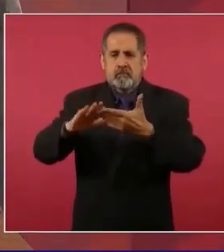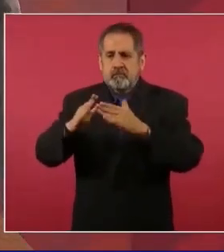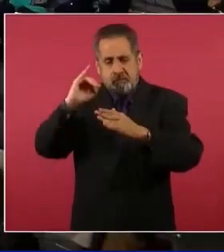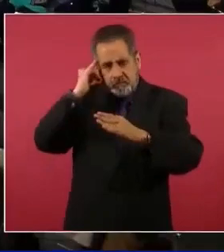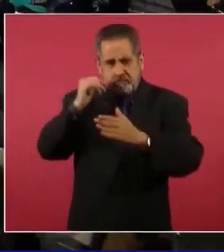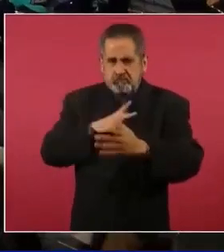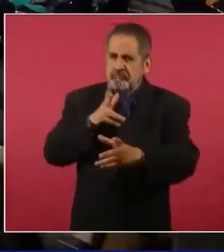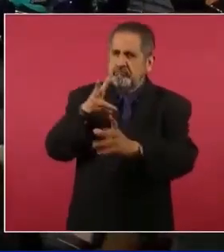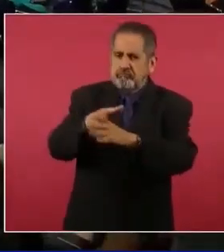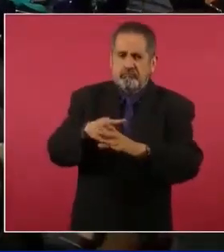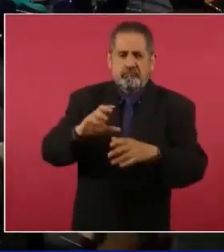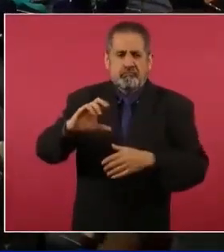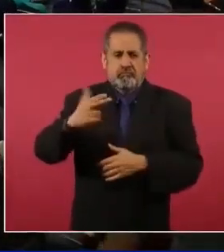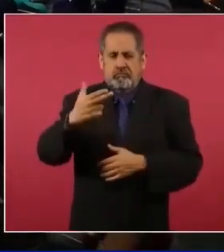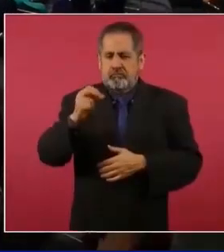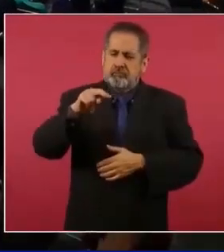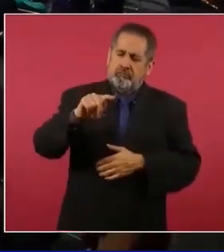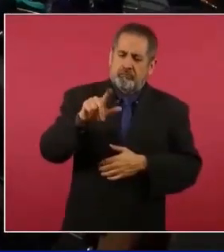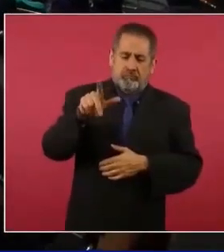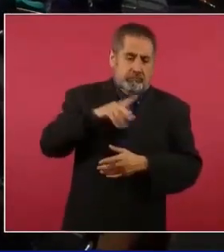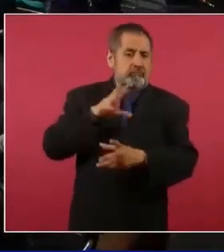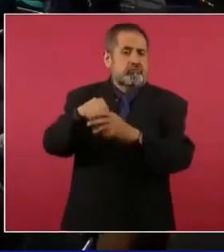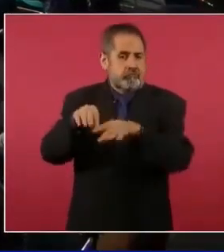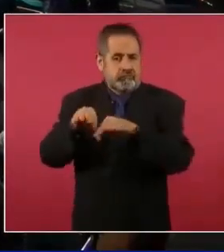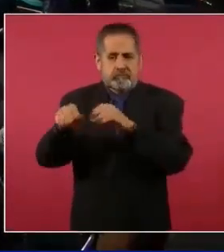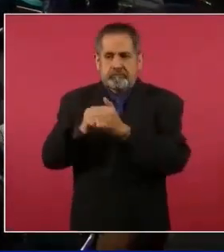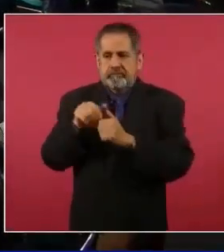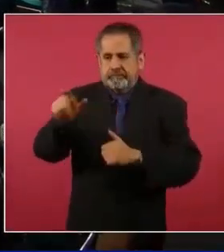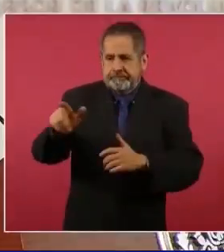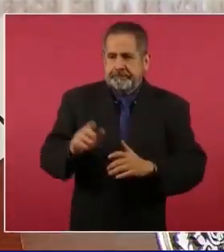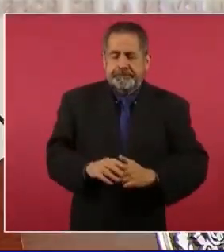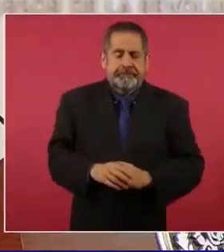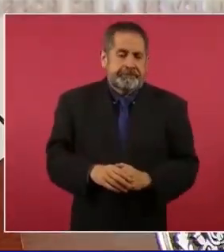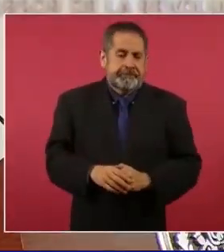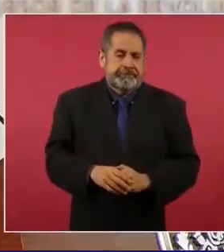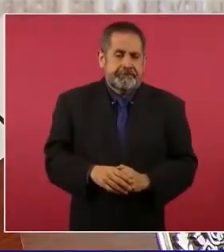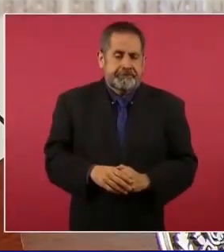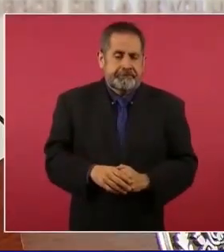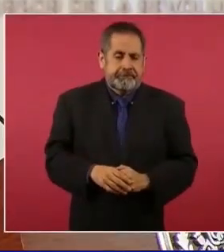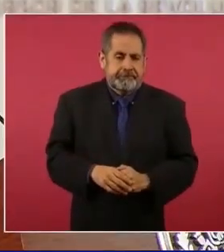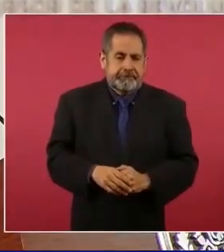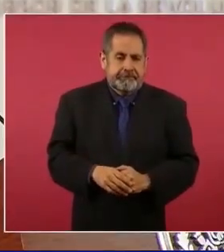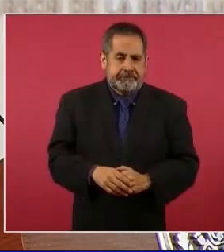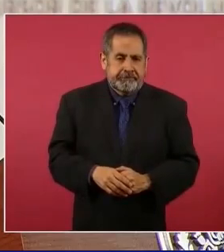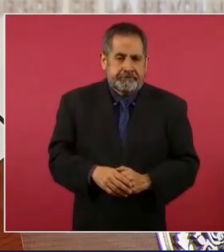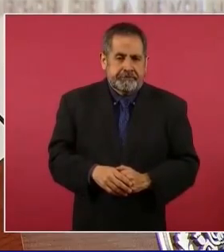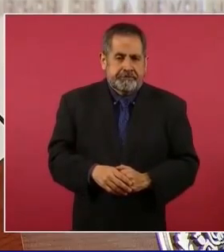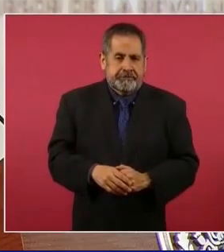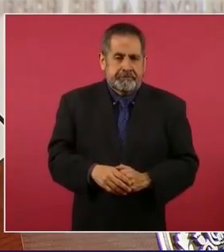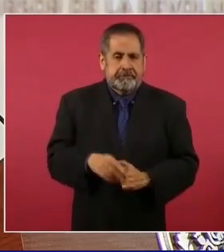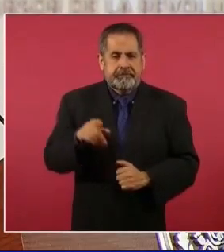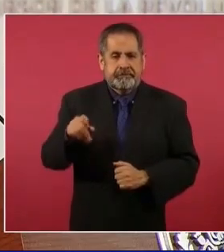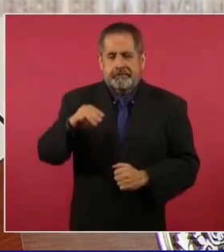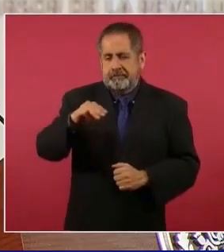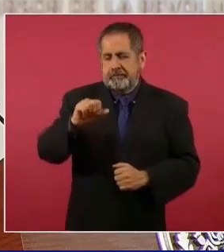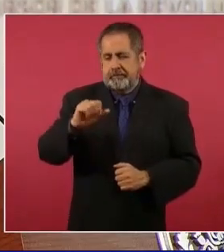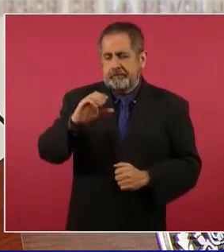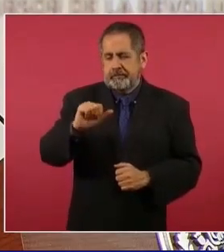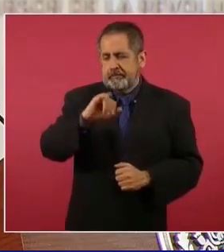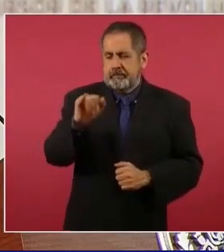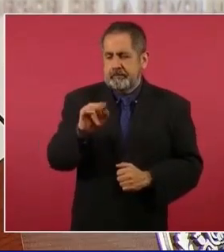indígenas chontales en Nacajuca